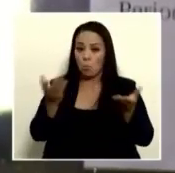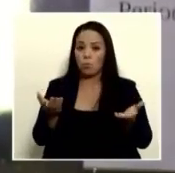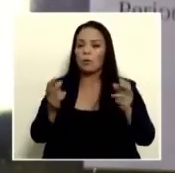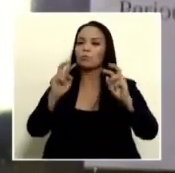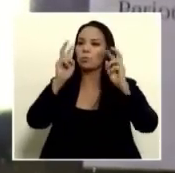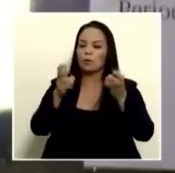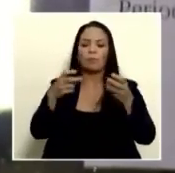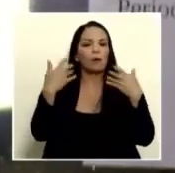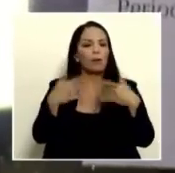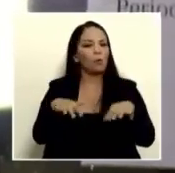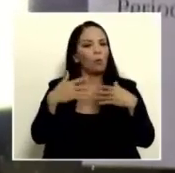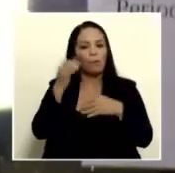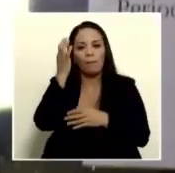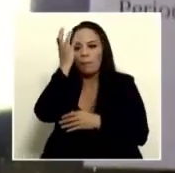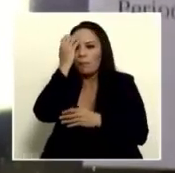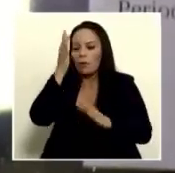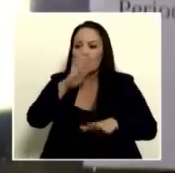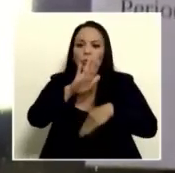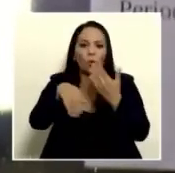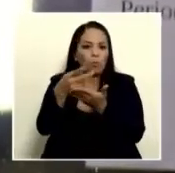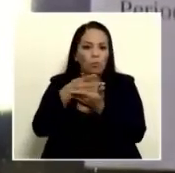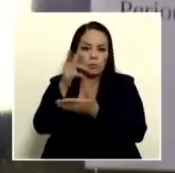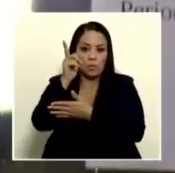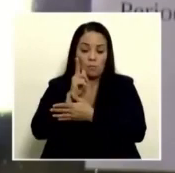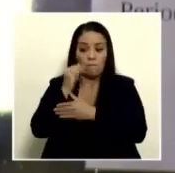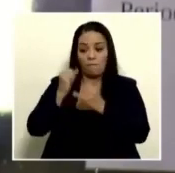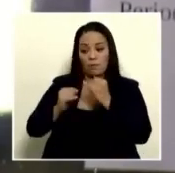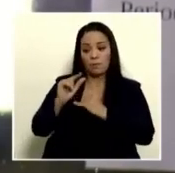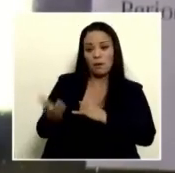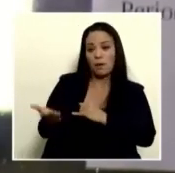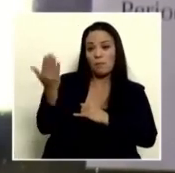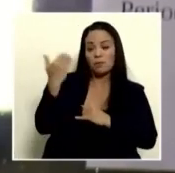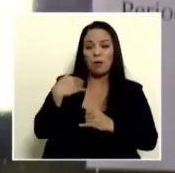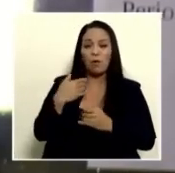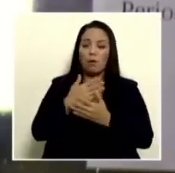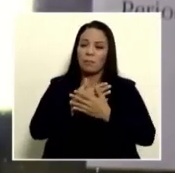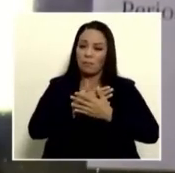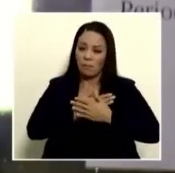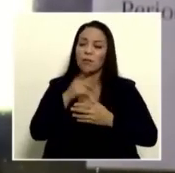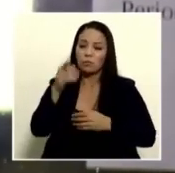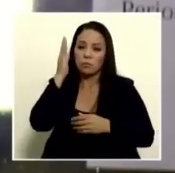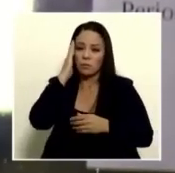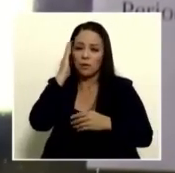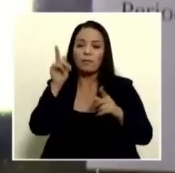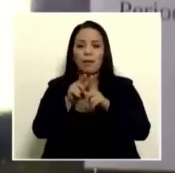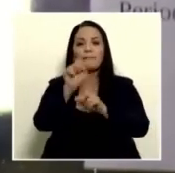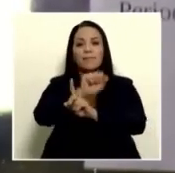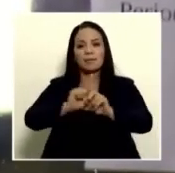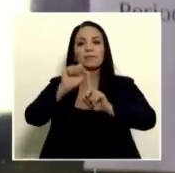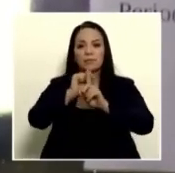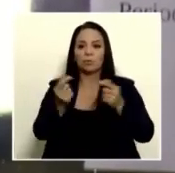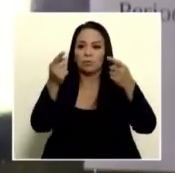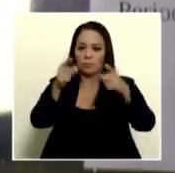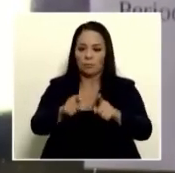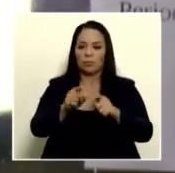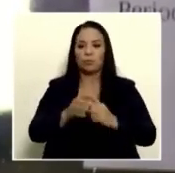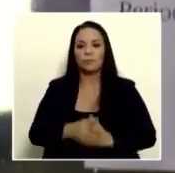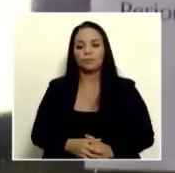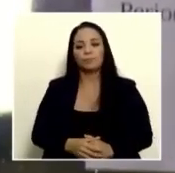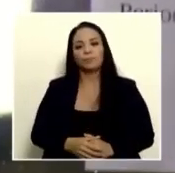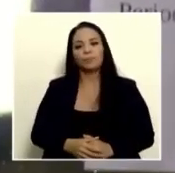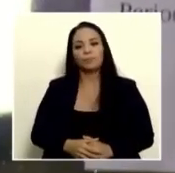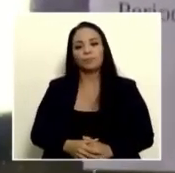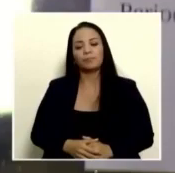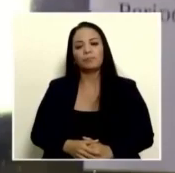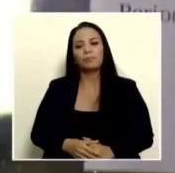preocupa a todos los limonenses el fin de semana pasado lamentablemente es para usted conocido también la situación que se dio si